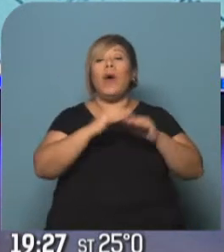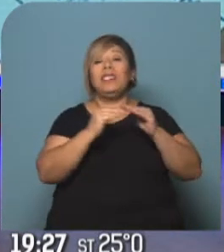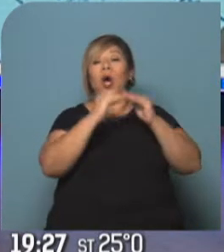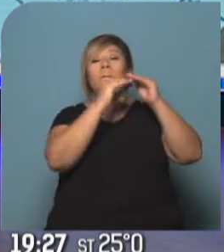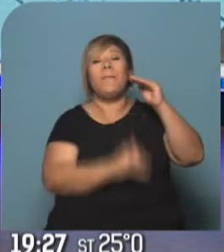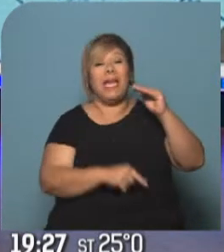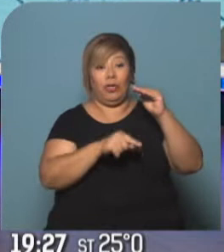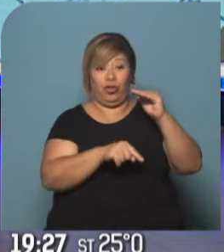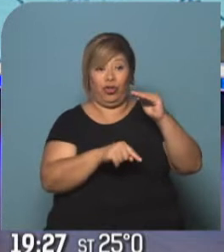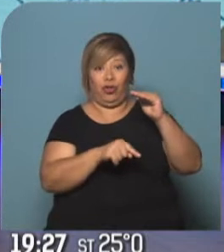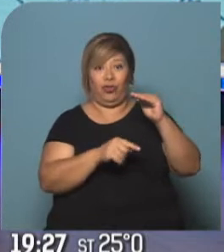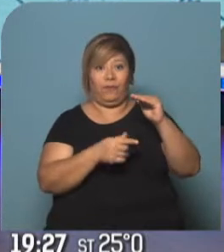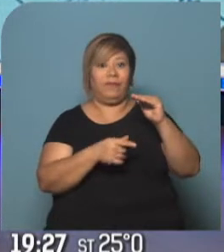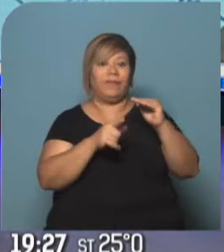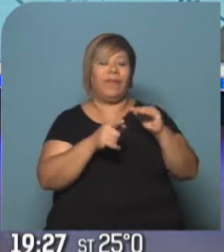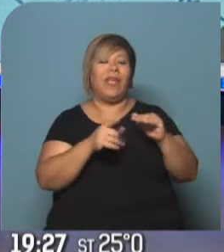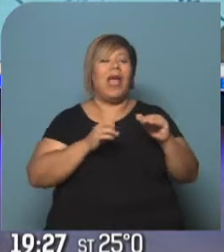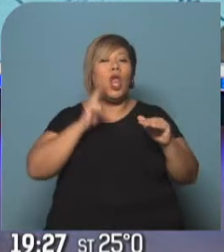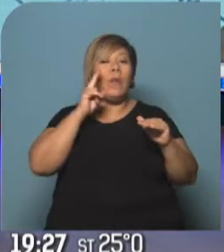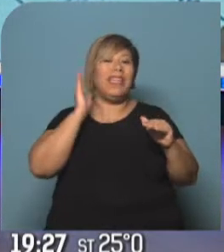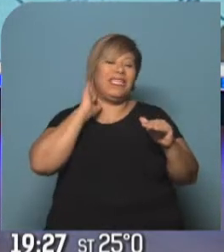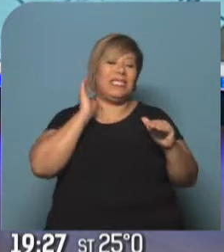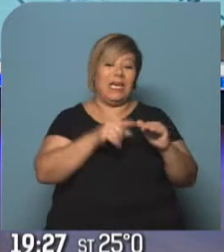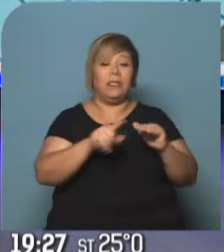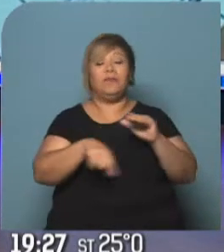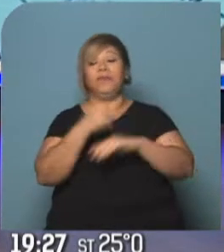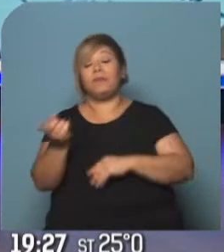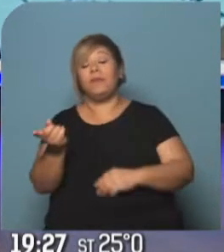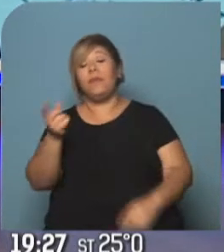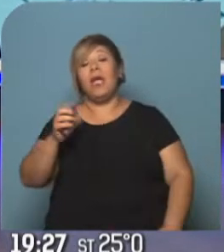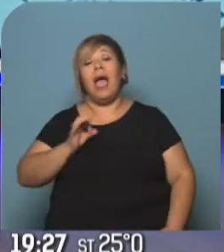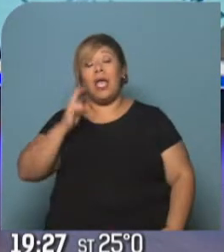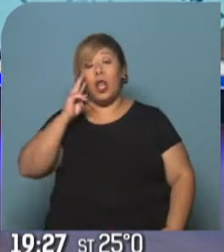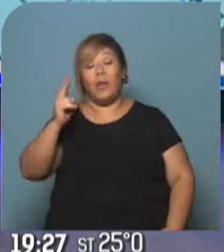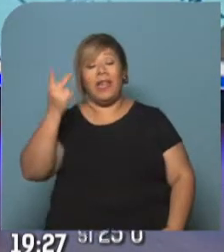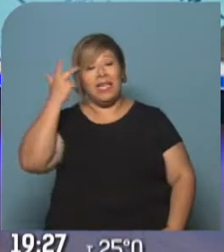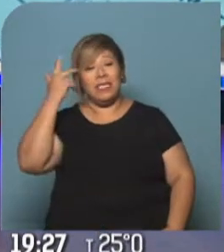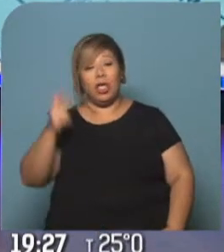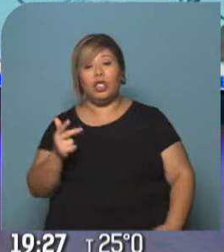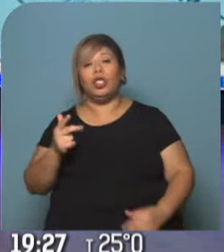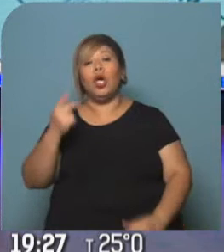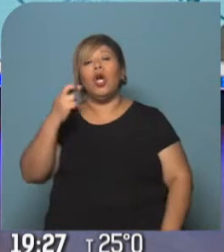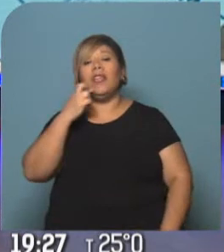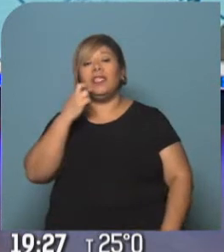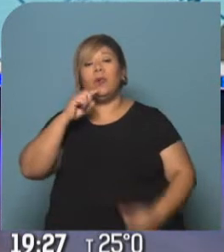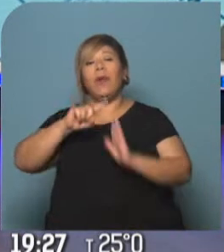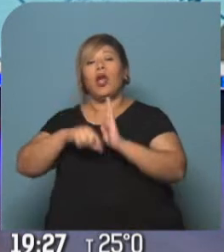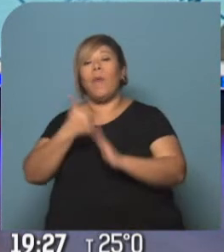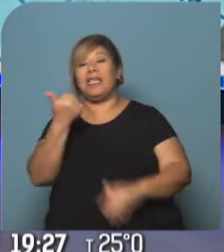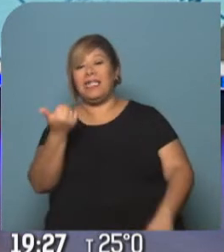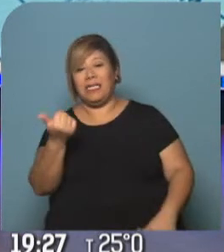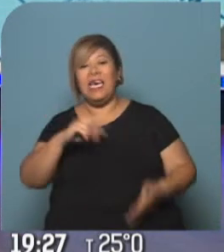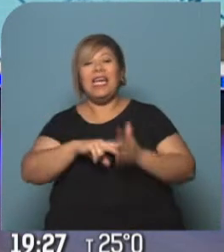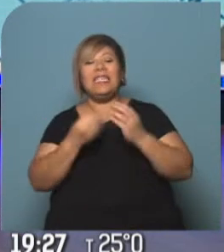acá ha aumentado, solamente el 19,6% de los alumnos tiene un nivel que está por debajo de lo básico, es decir, que el